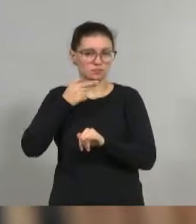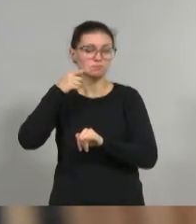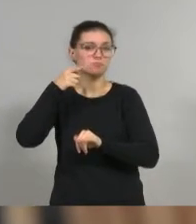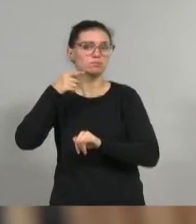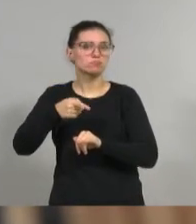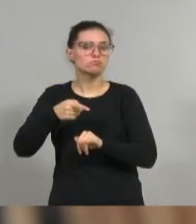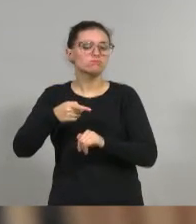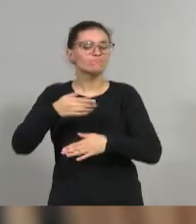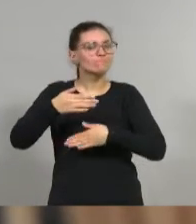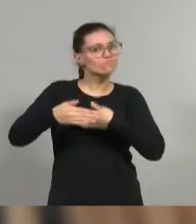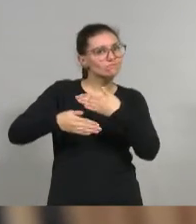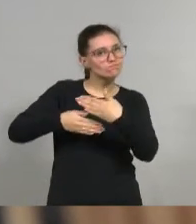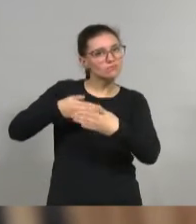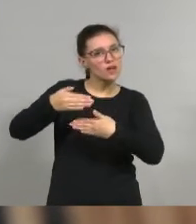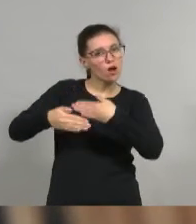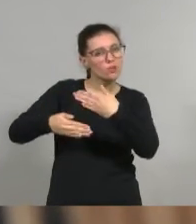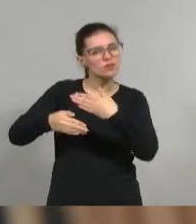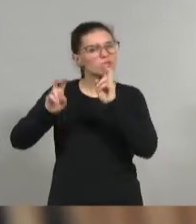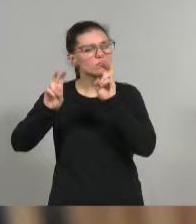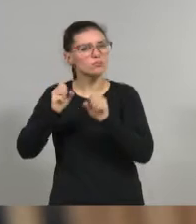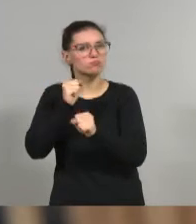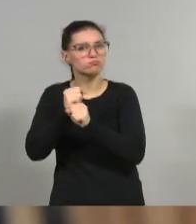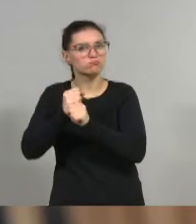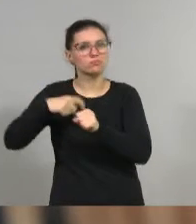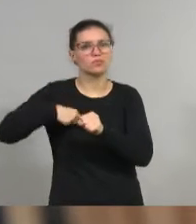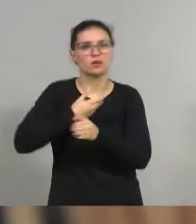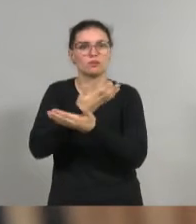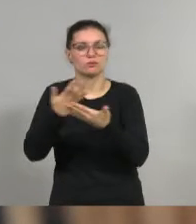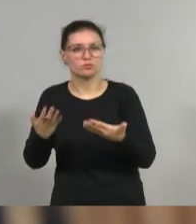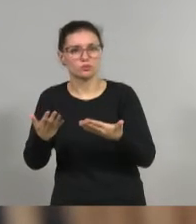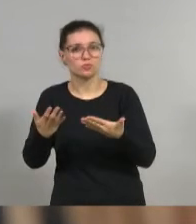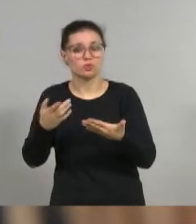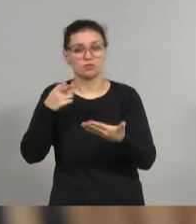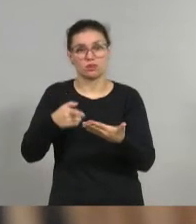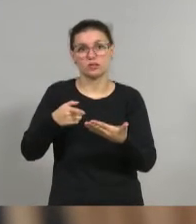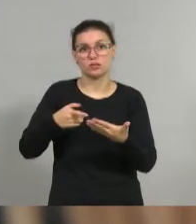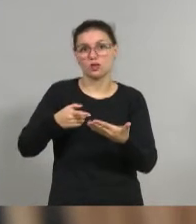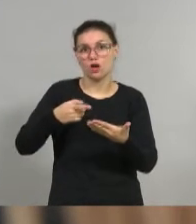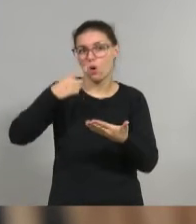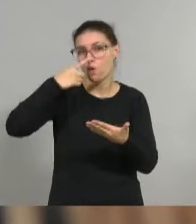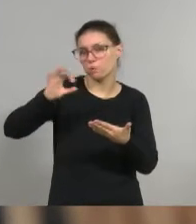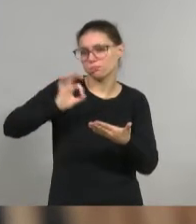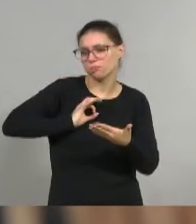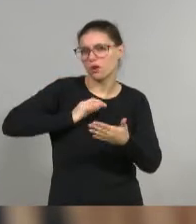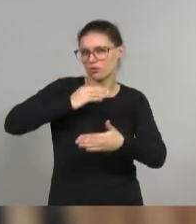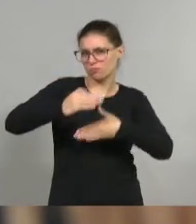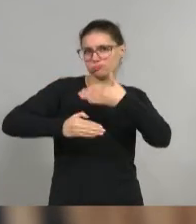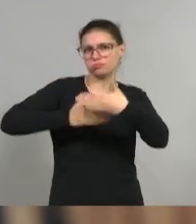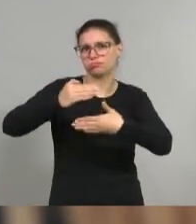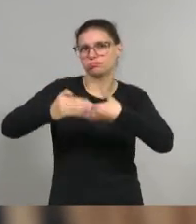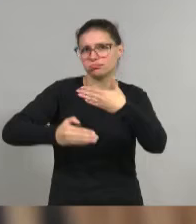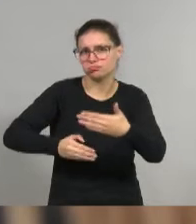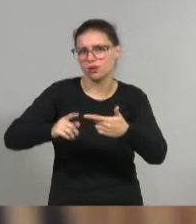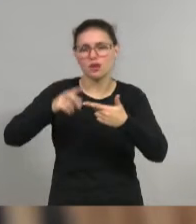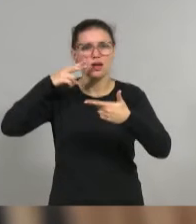Avances en función del trabajo social, en las últimas décadas el trabajo social ha avanzado muchísimo en producción, en